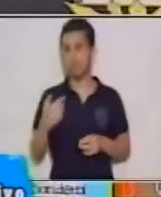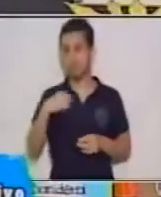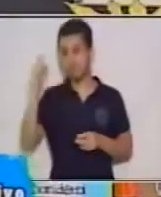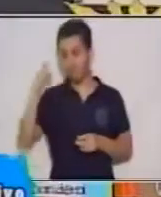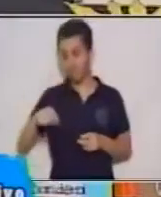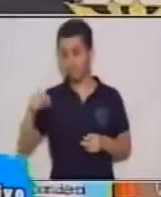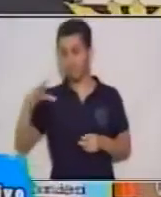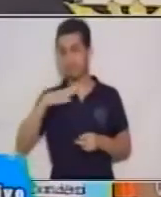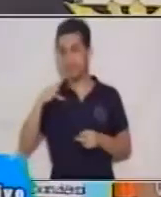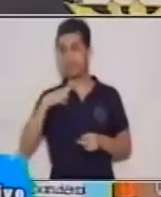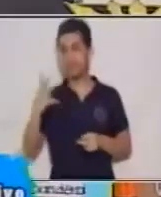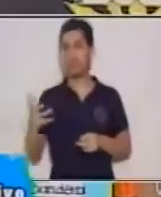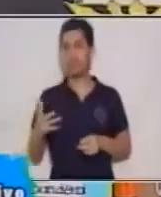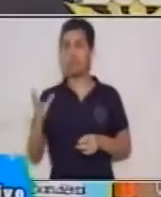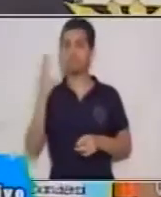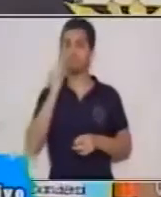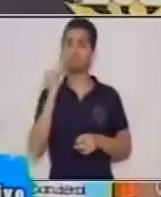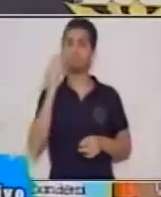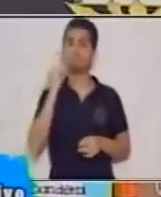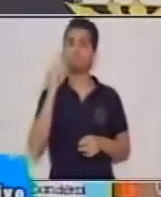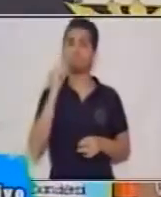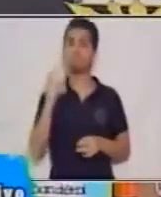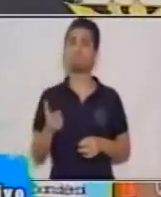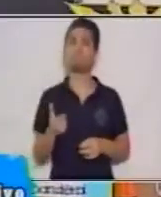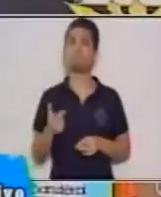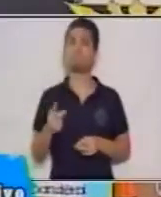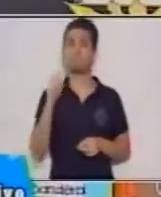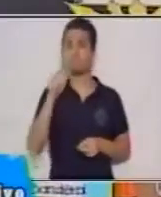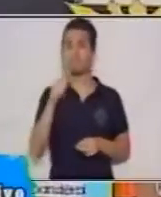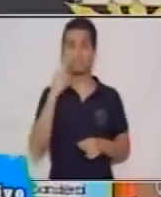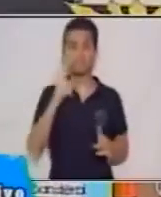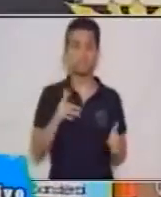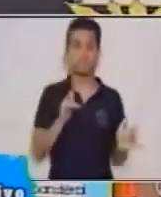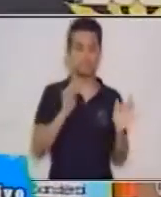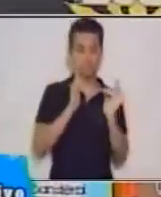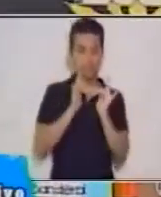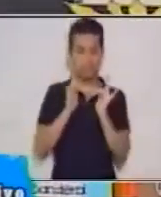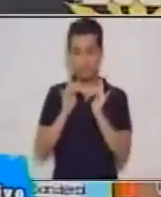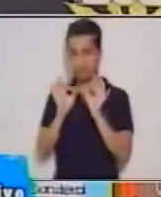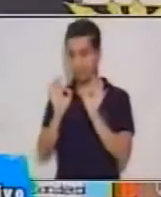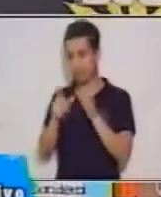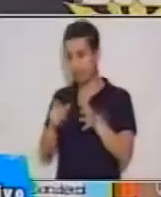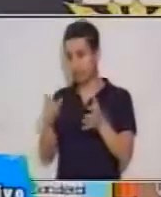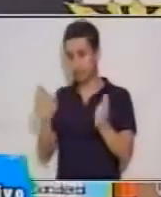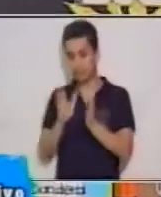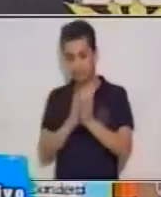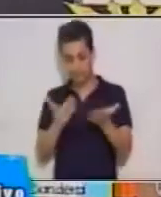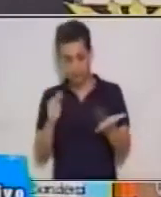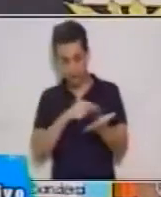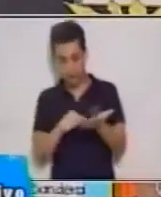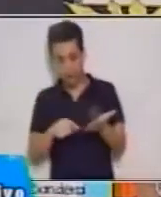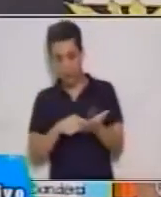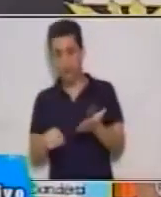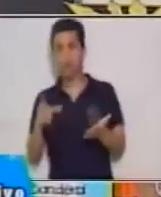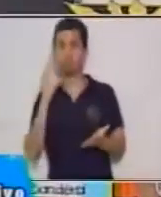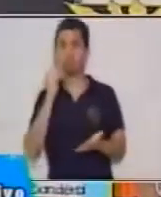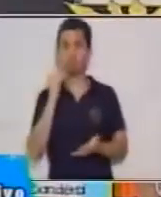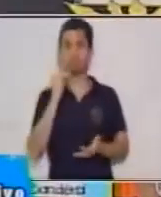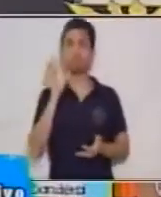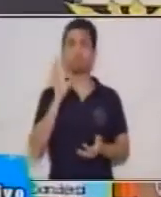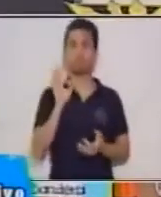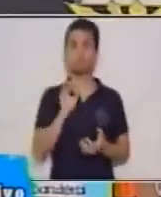la experiencia y ese contacto con el material y poder yo tener